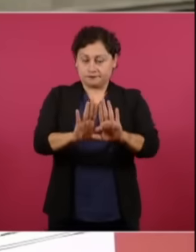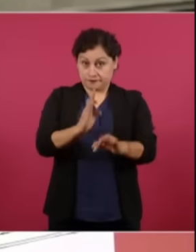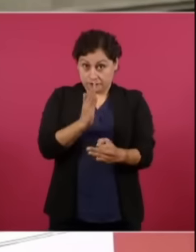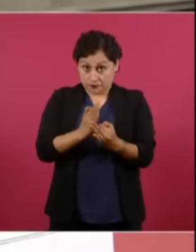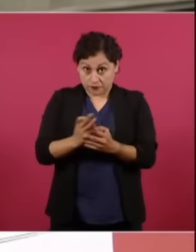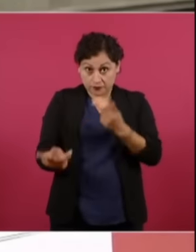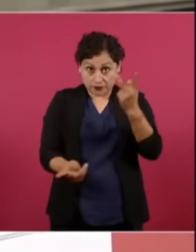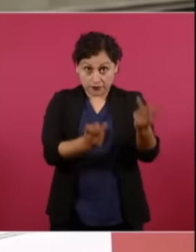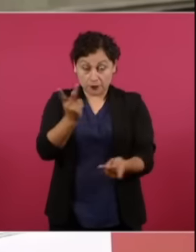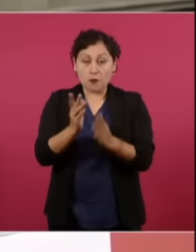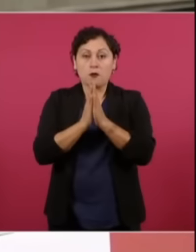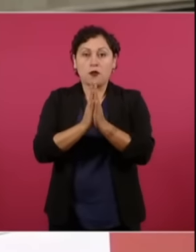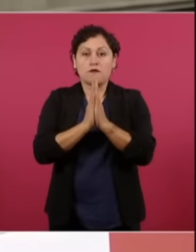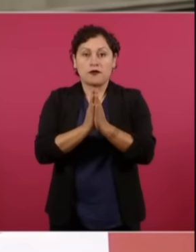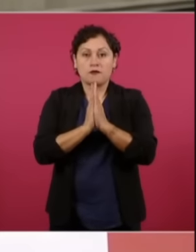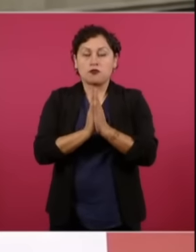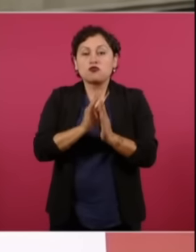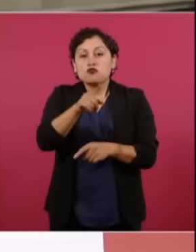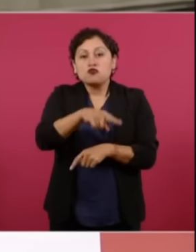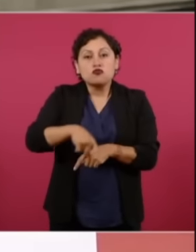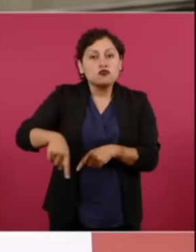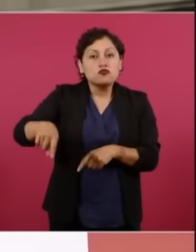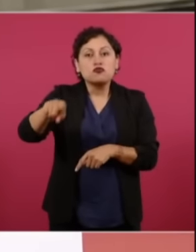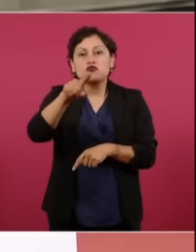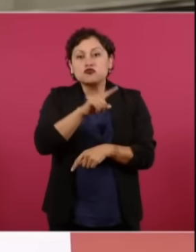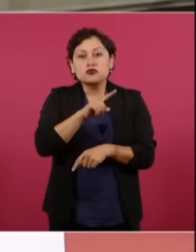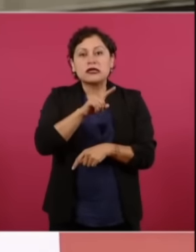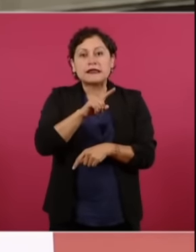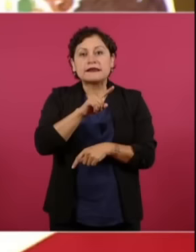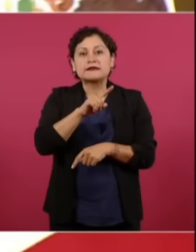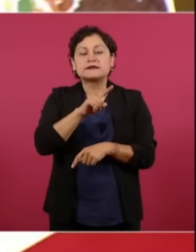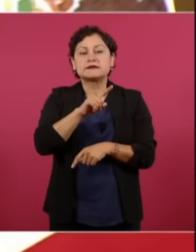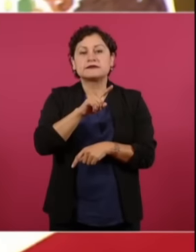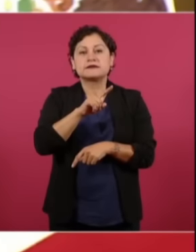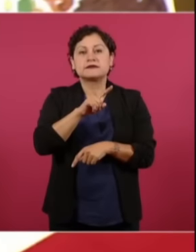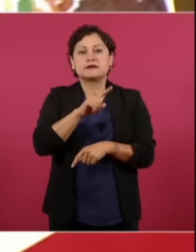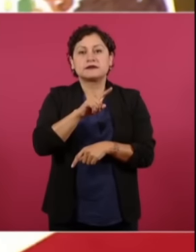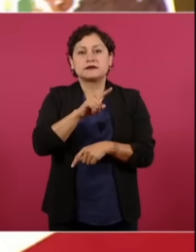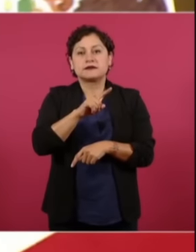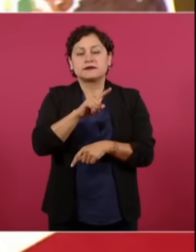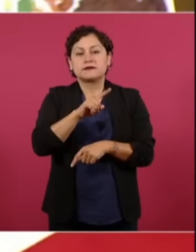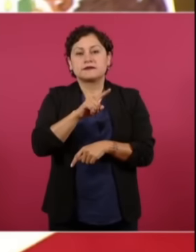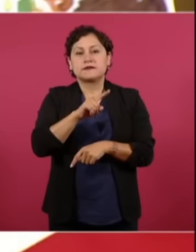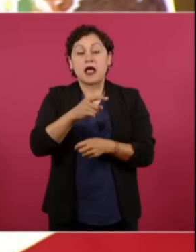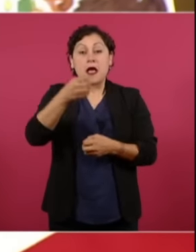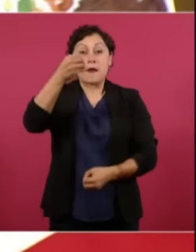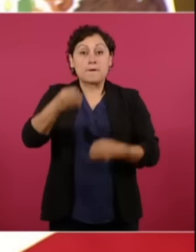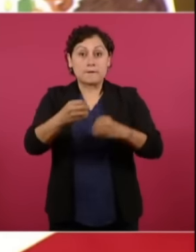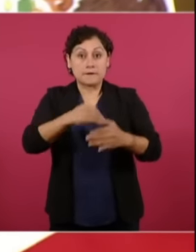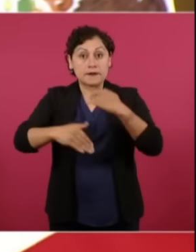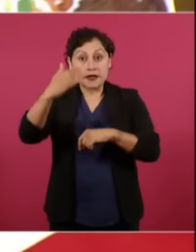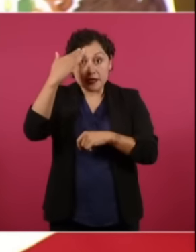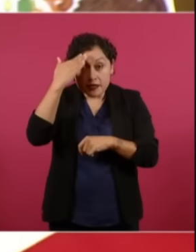mano los que piensan que es mejor que a los ministros los elija y a los